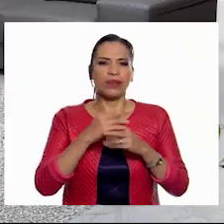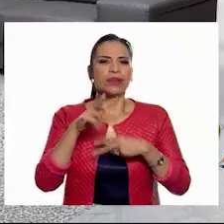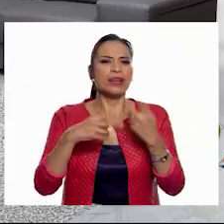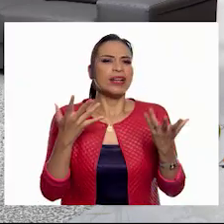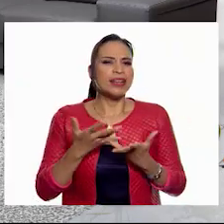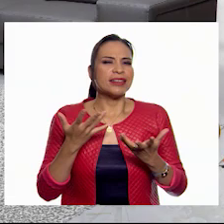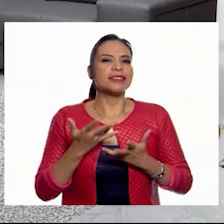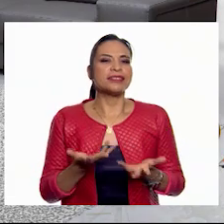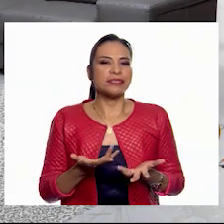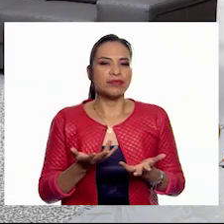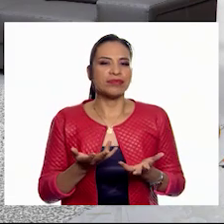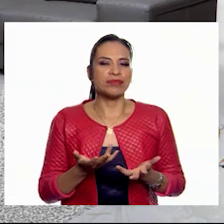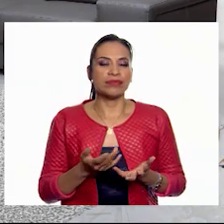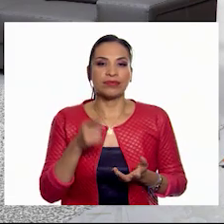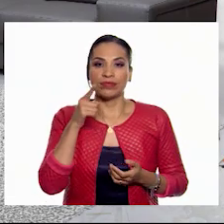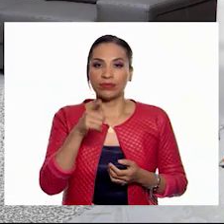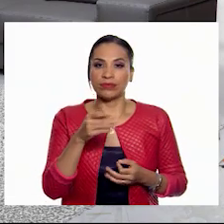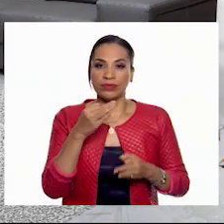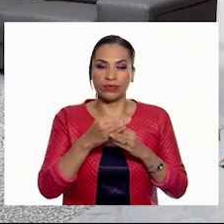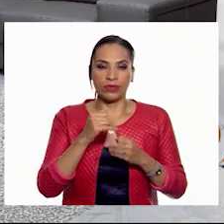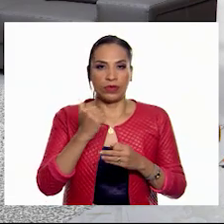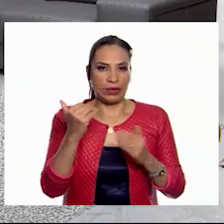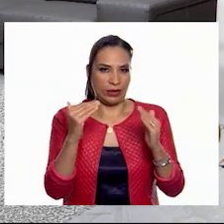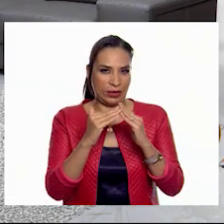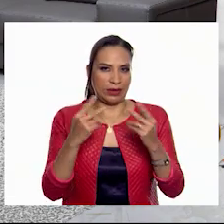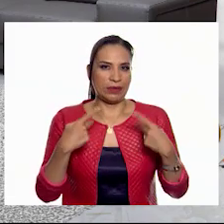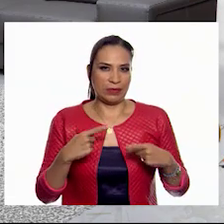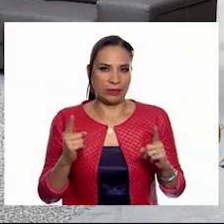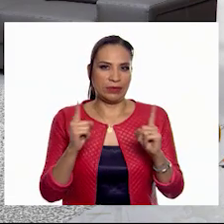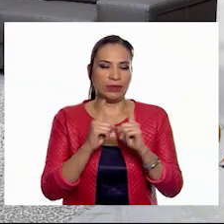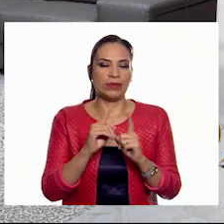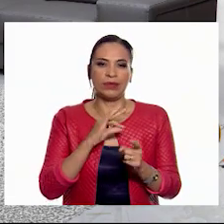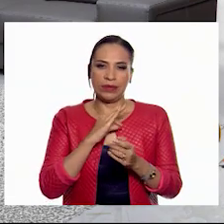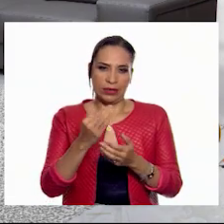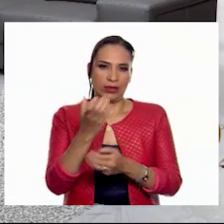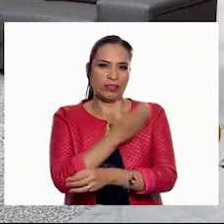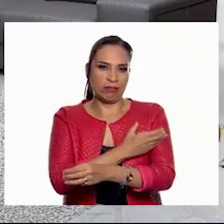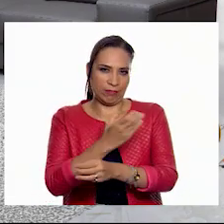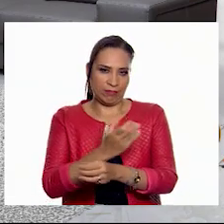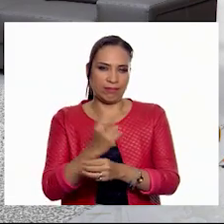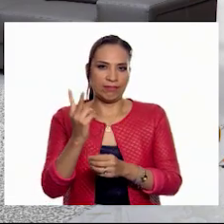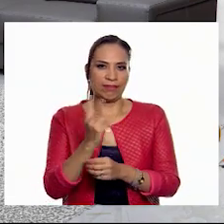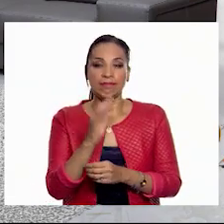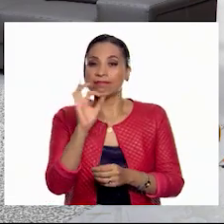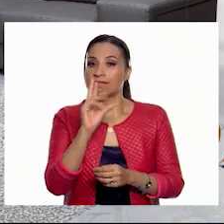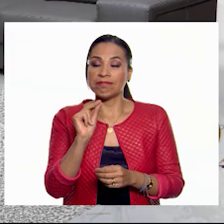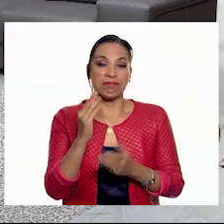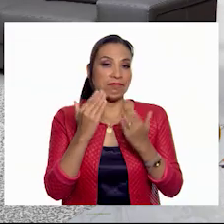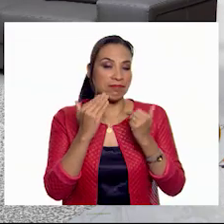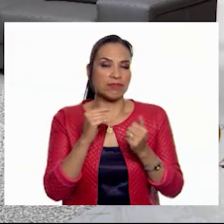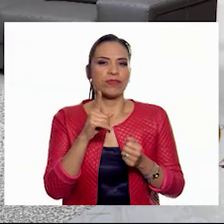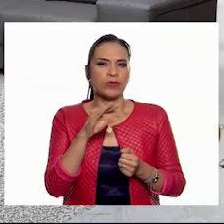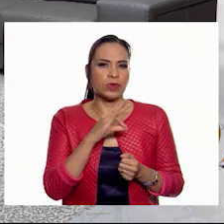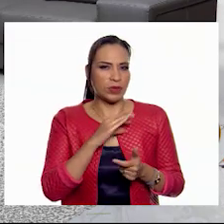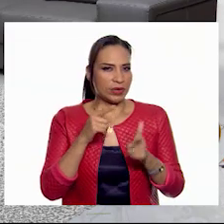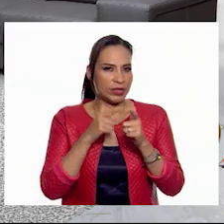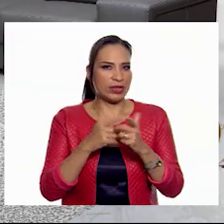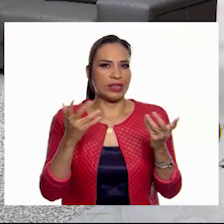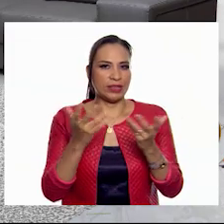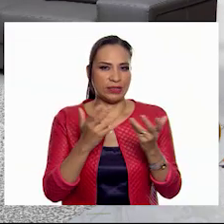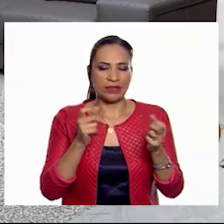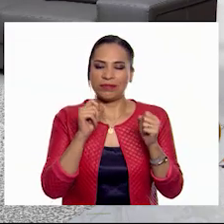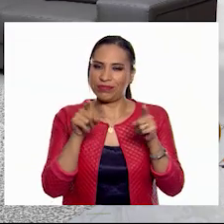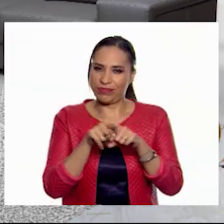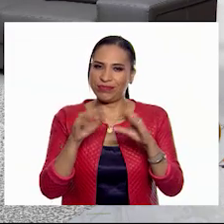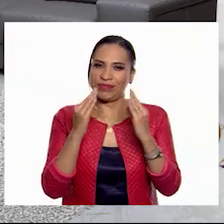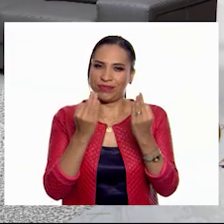ahora. Si tú estás con alguien en casa, pídele que te acompañe. Si no estás con alguien, puedes seguir realizándolo